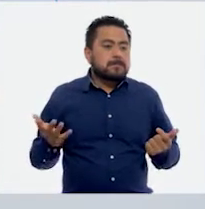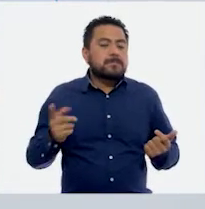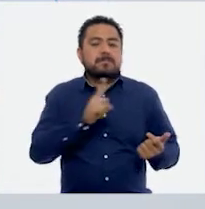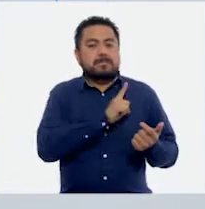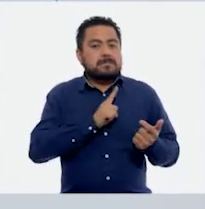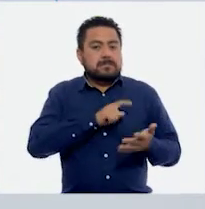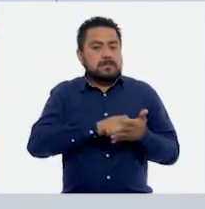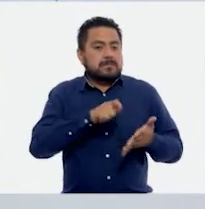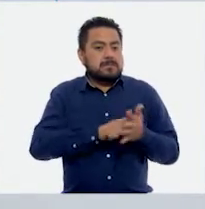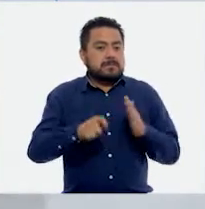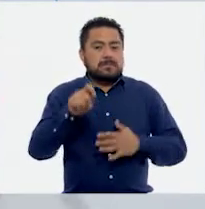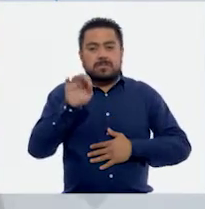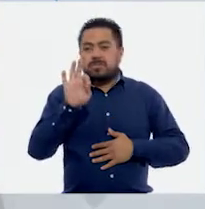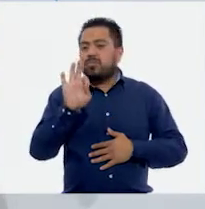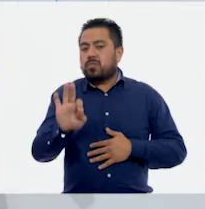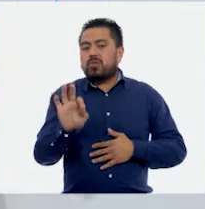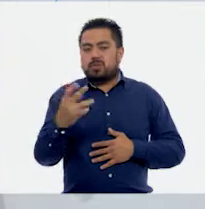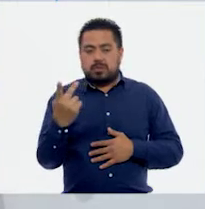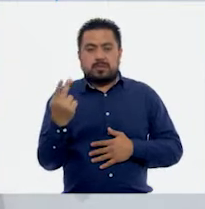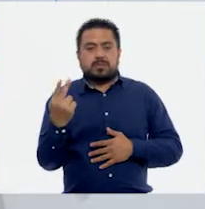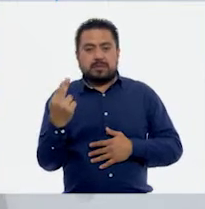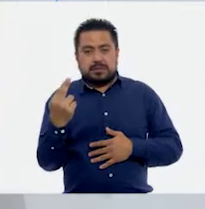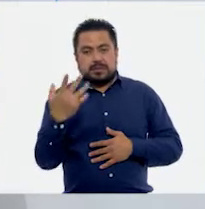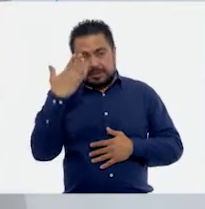escribir igual 25 centésimos. Y sabemos...